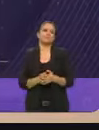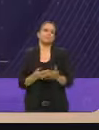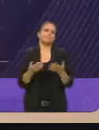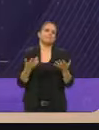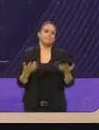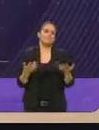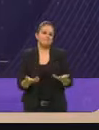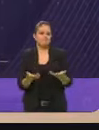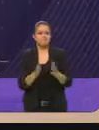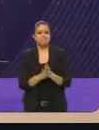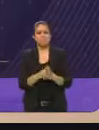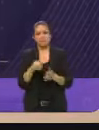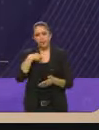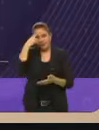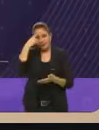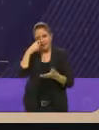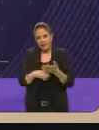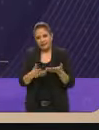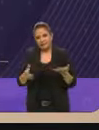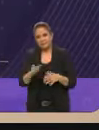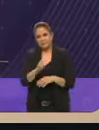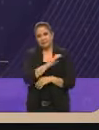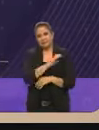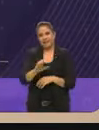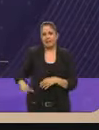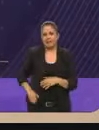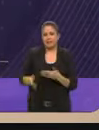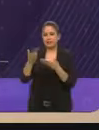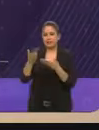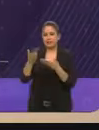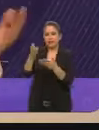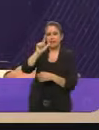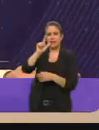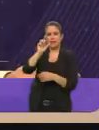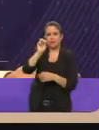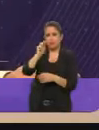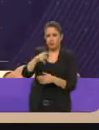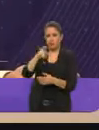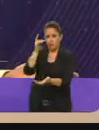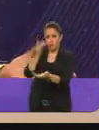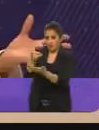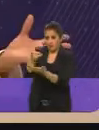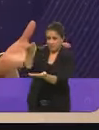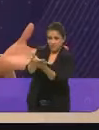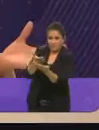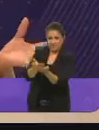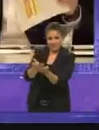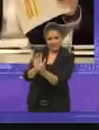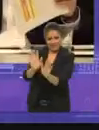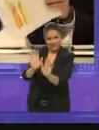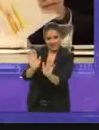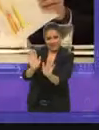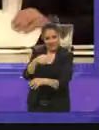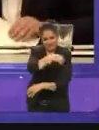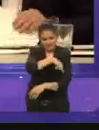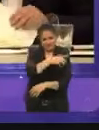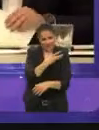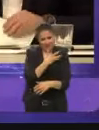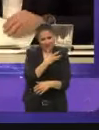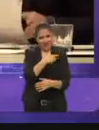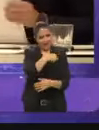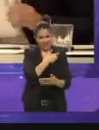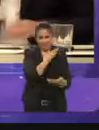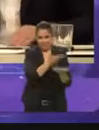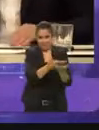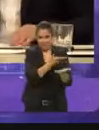que el candidato Salomón no es el único que hace propuestas discúlpeme aquí hemos hecho muchas